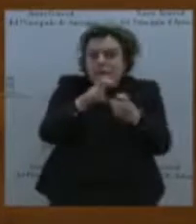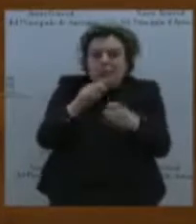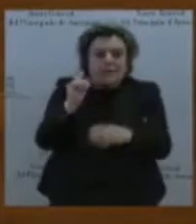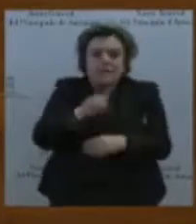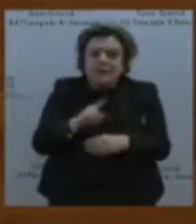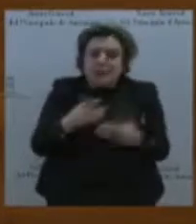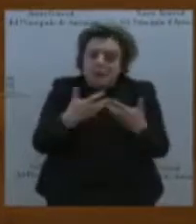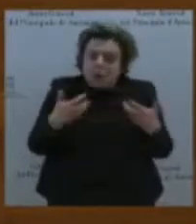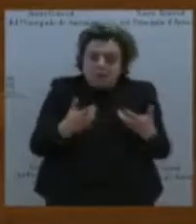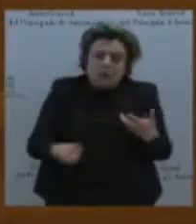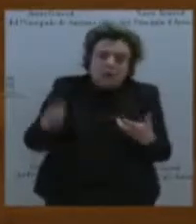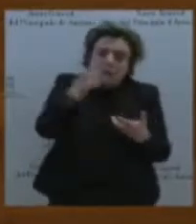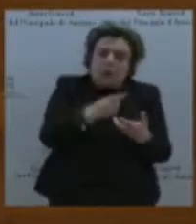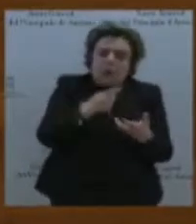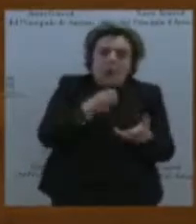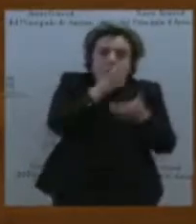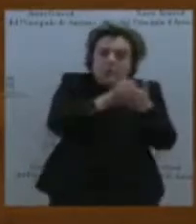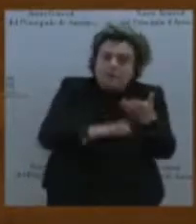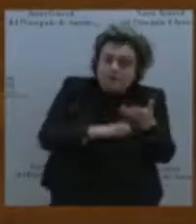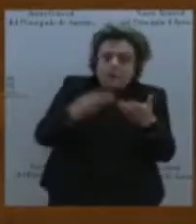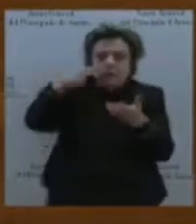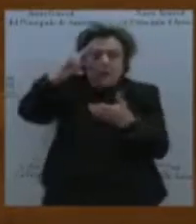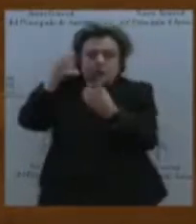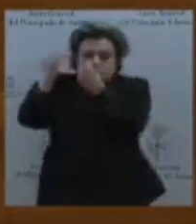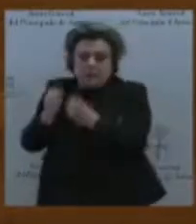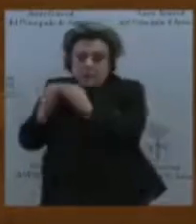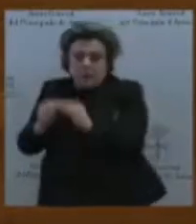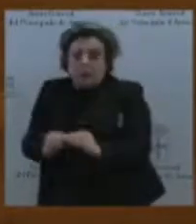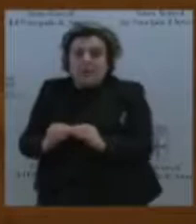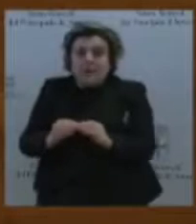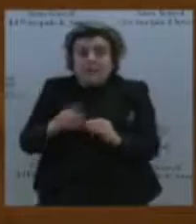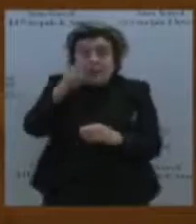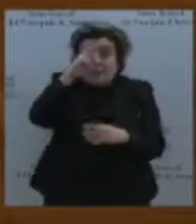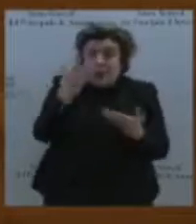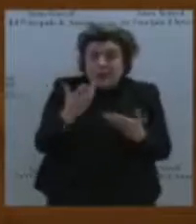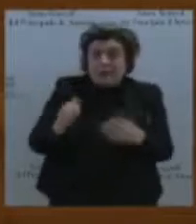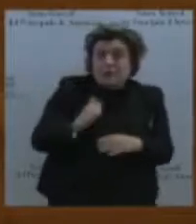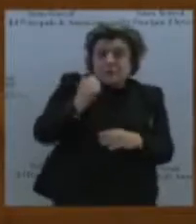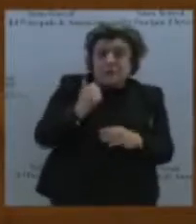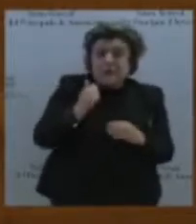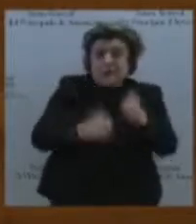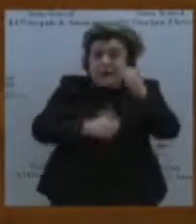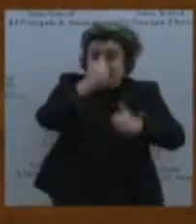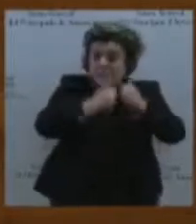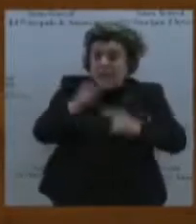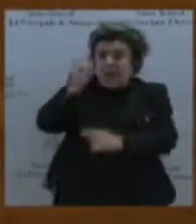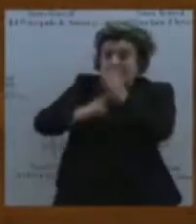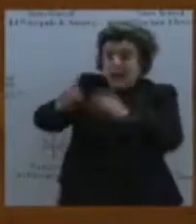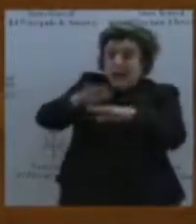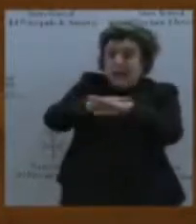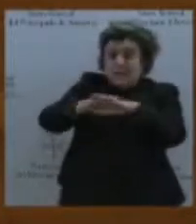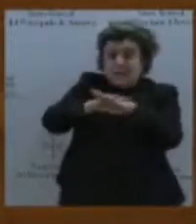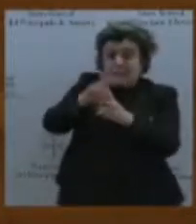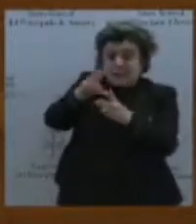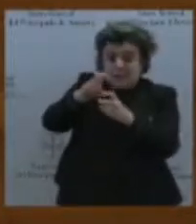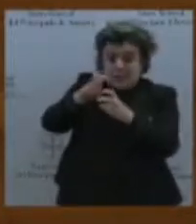por los expertos en este asunto. Resulta preocupante la posibilidad de que la competencia por atraer a las bases tributarias más móviles conduzca a